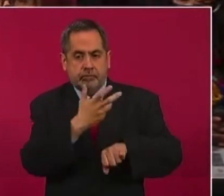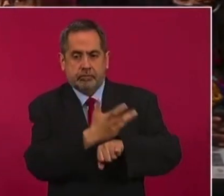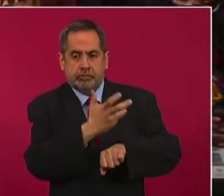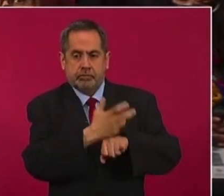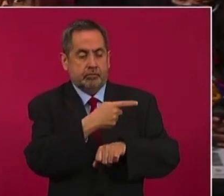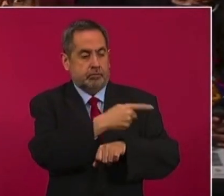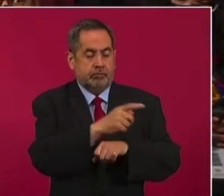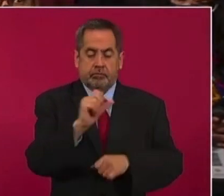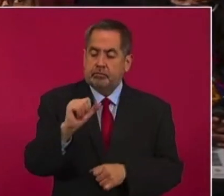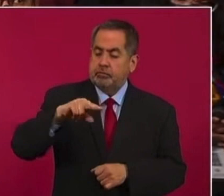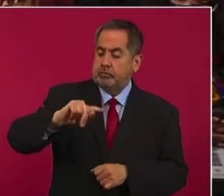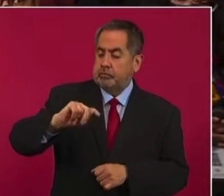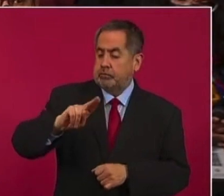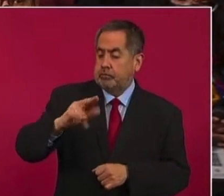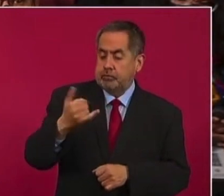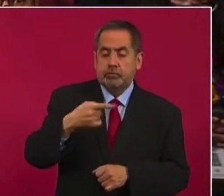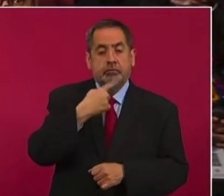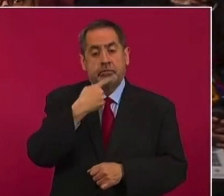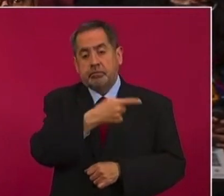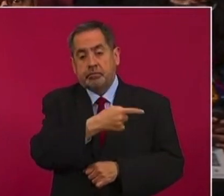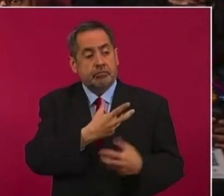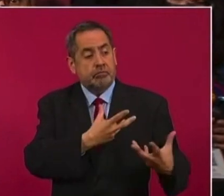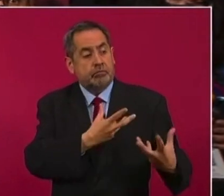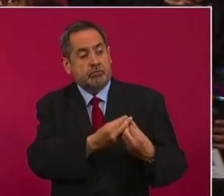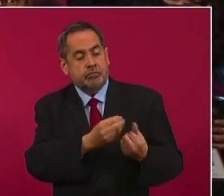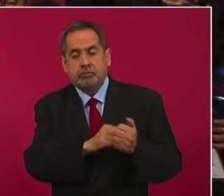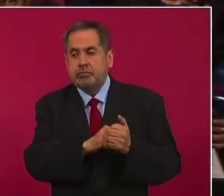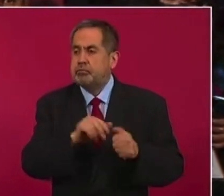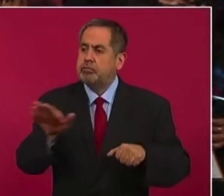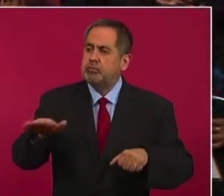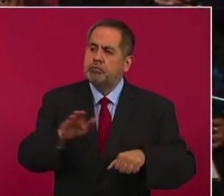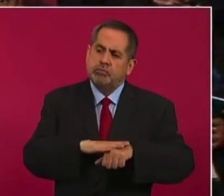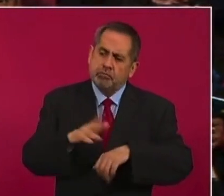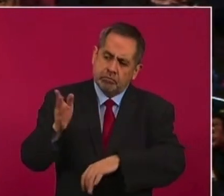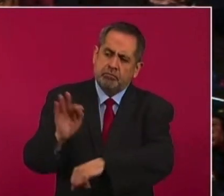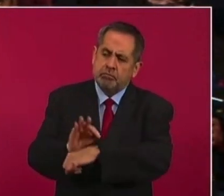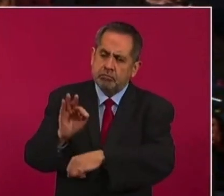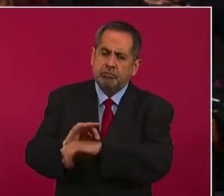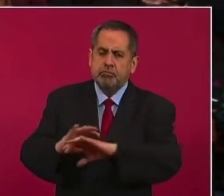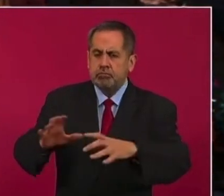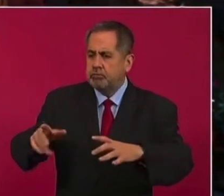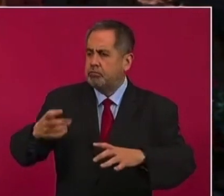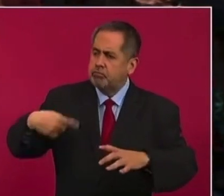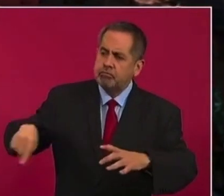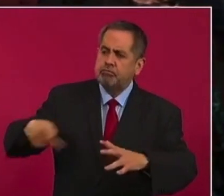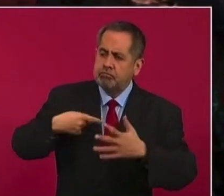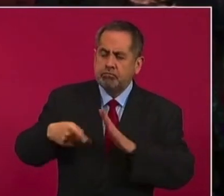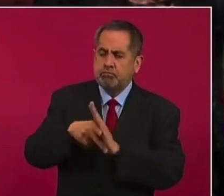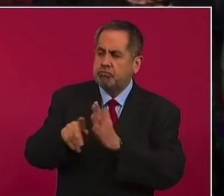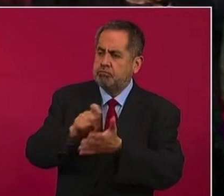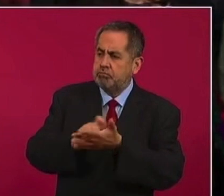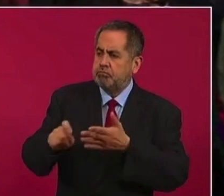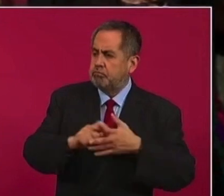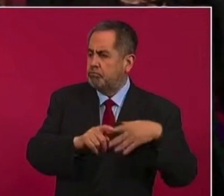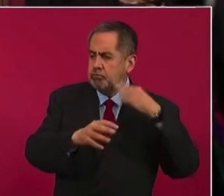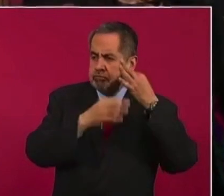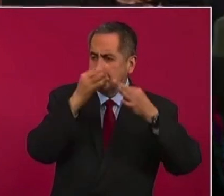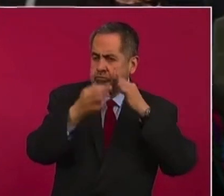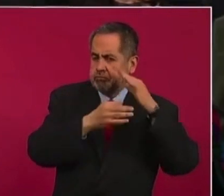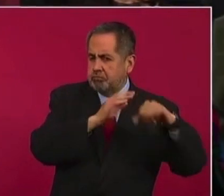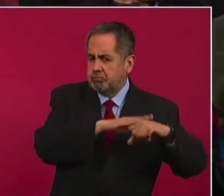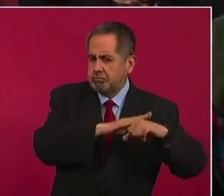que dijo que se une a la petición de mayor responsabilidad y protección a los periodistas mexicanos ante lo que señala